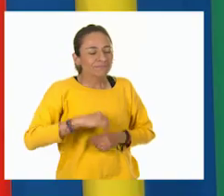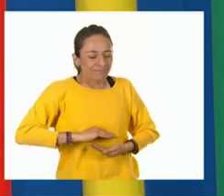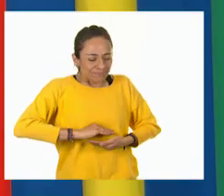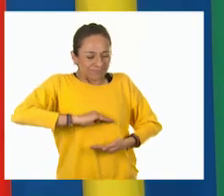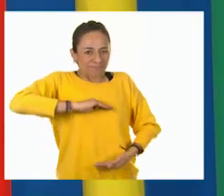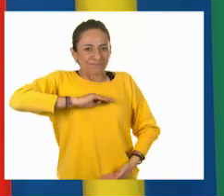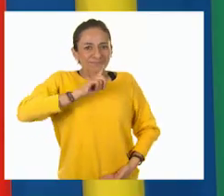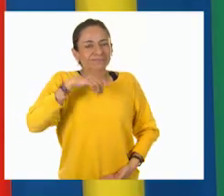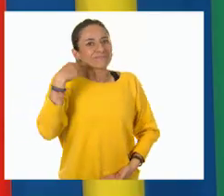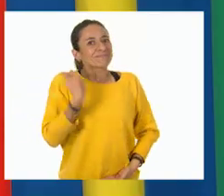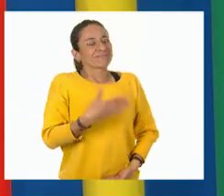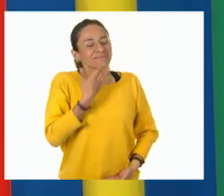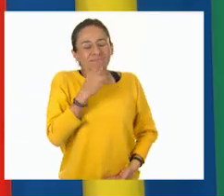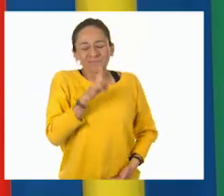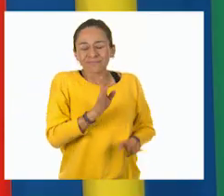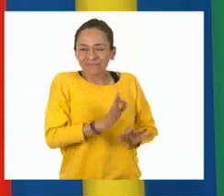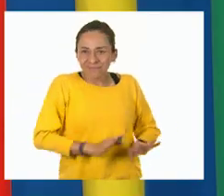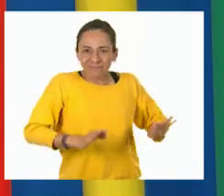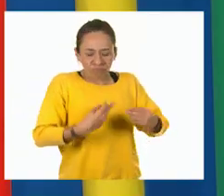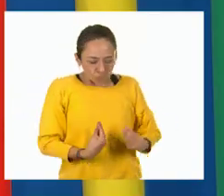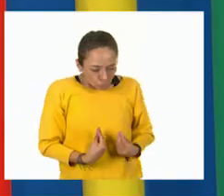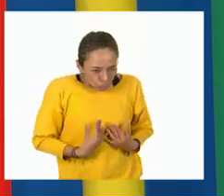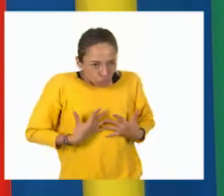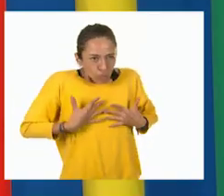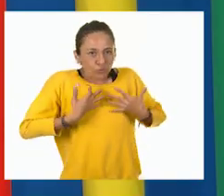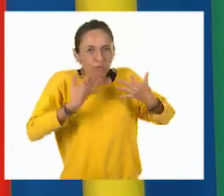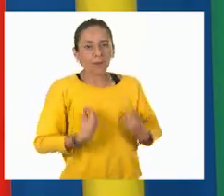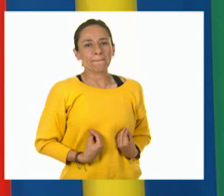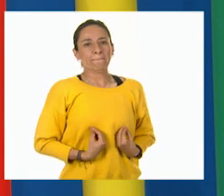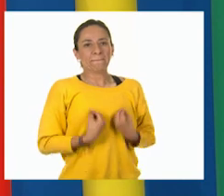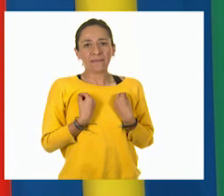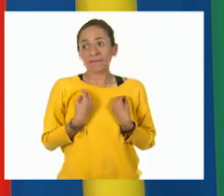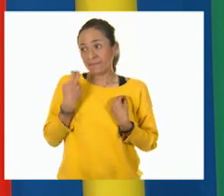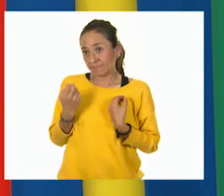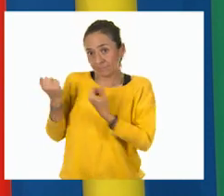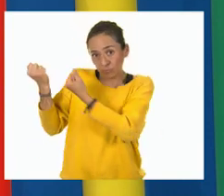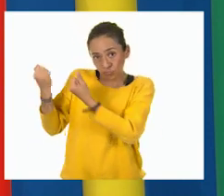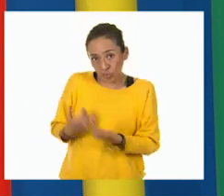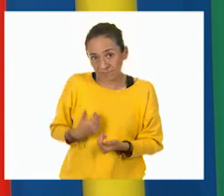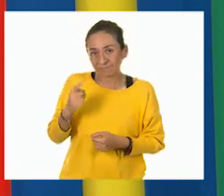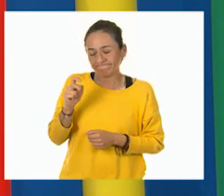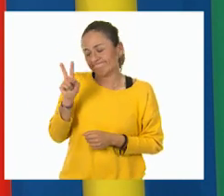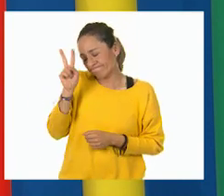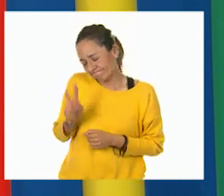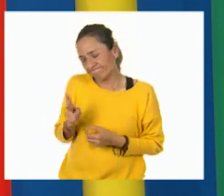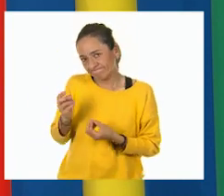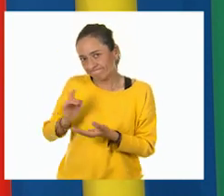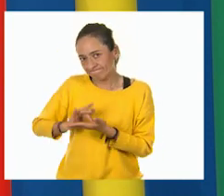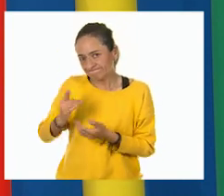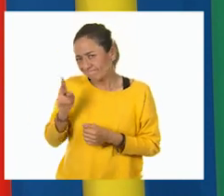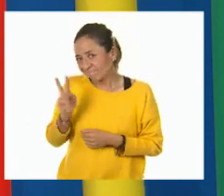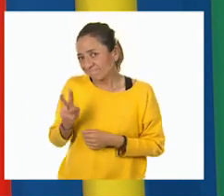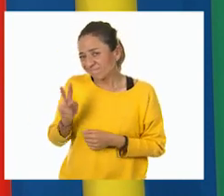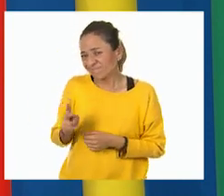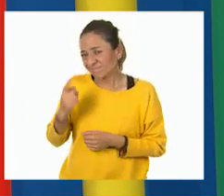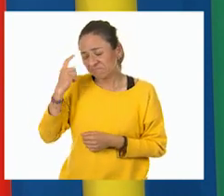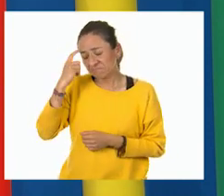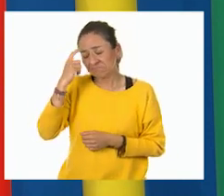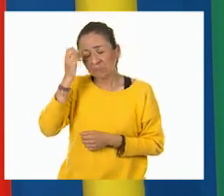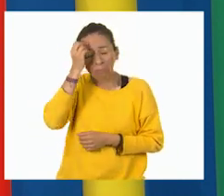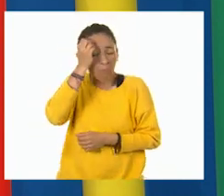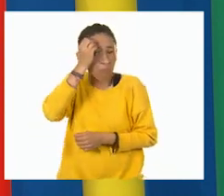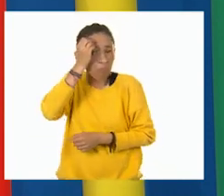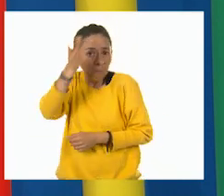Sí, Tom. Yo también te agradezco mucho el detallazo del agua. Porque creo que sí, se me fue el patín. Sí.